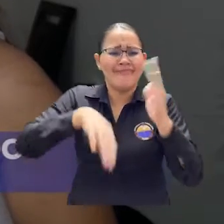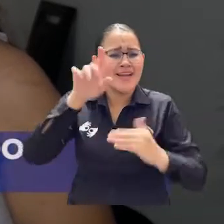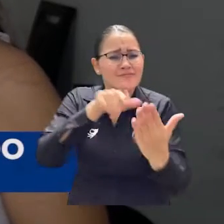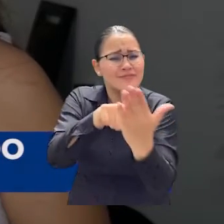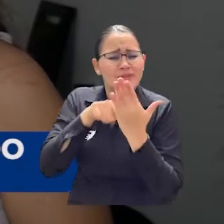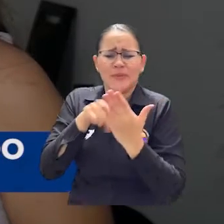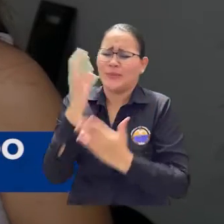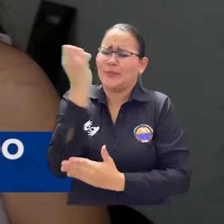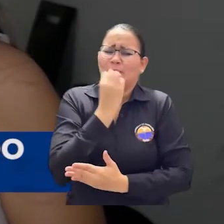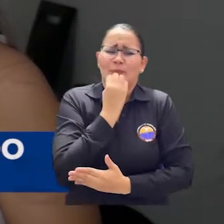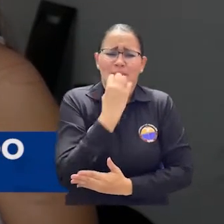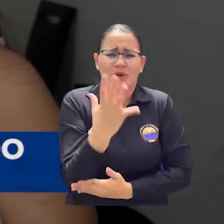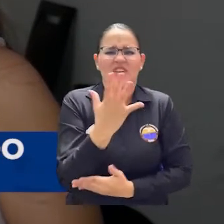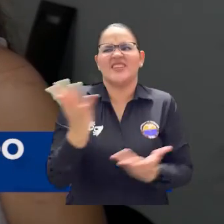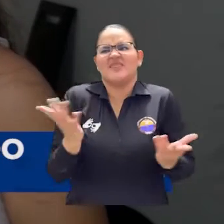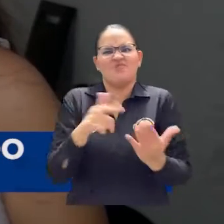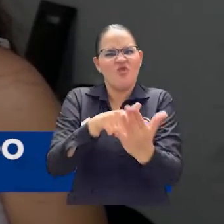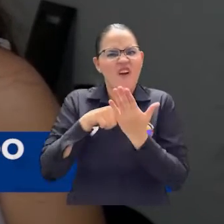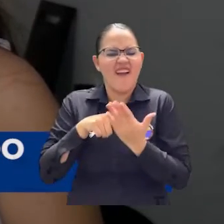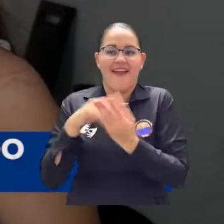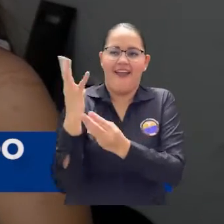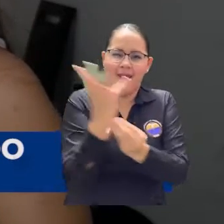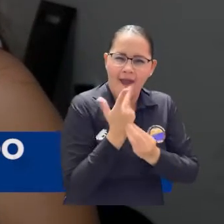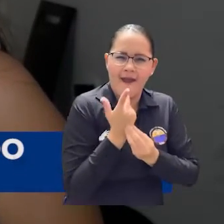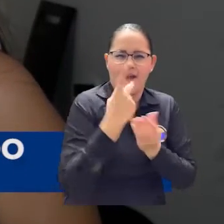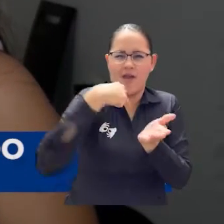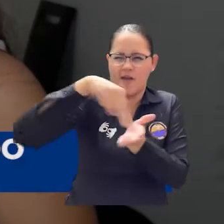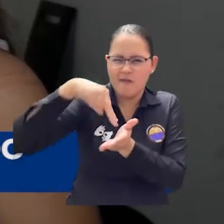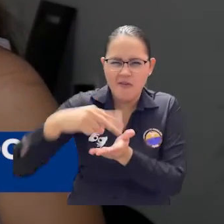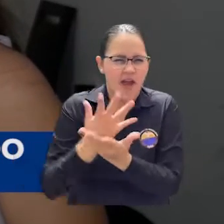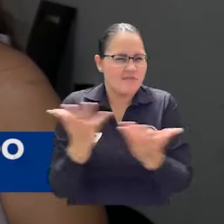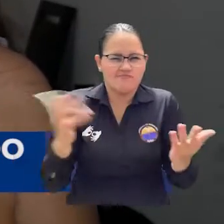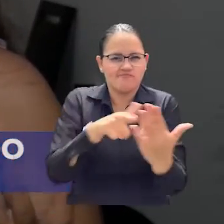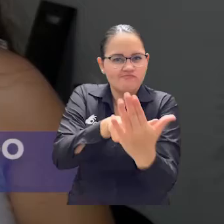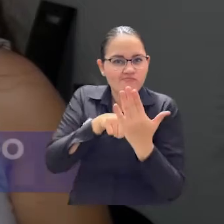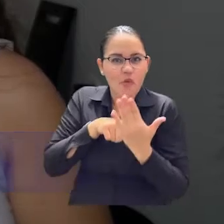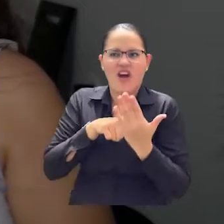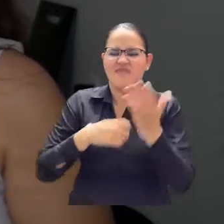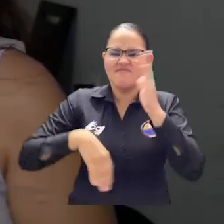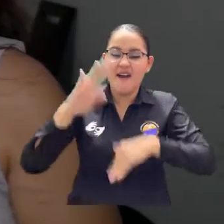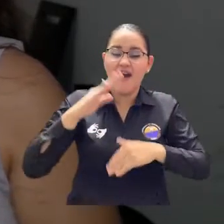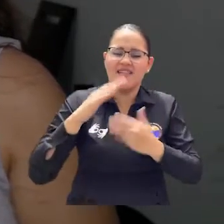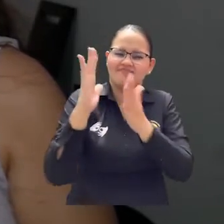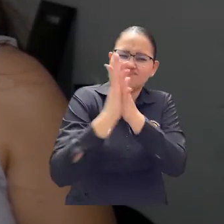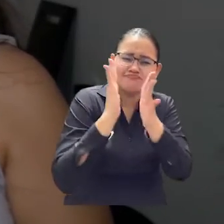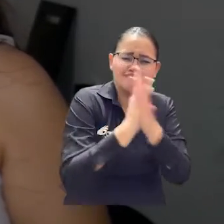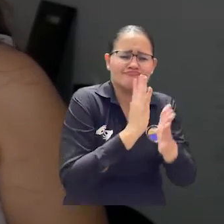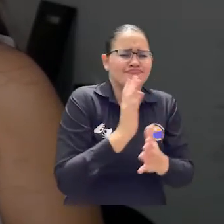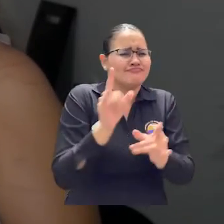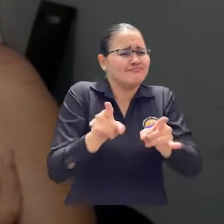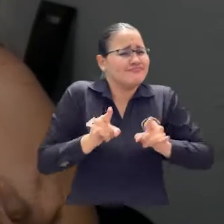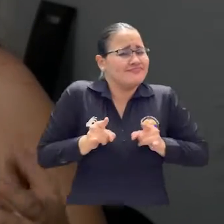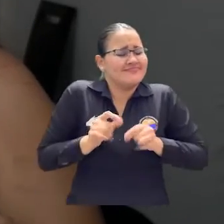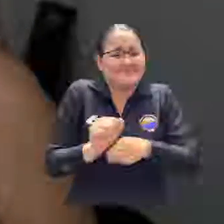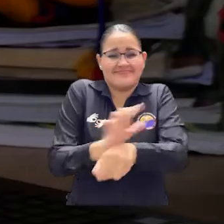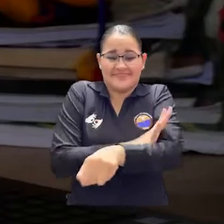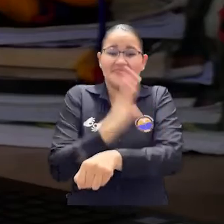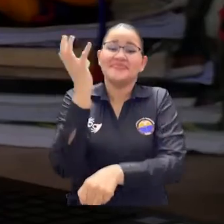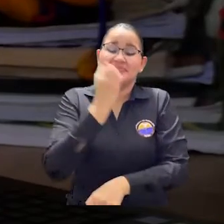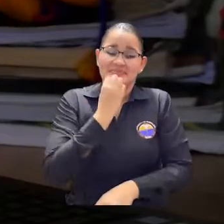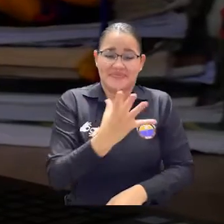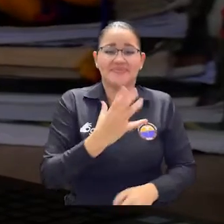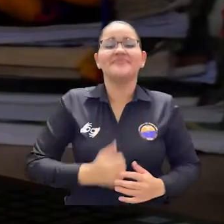bastante bonita en la que incluyen muchas cosas como el arte, palabras emotivas, historia.